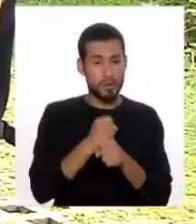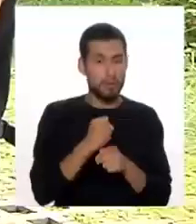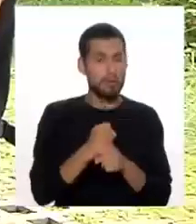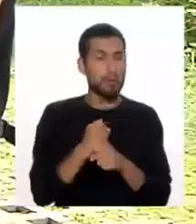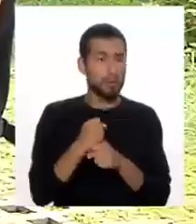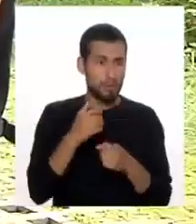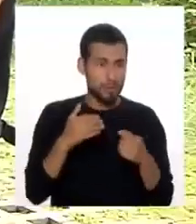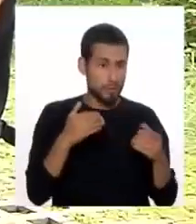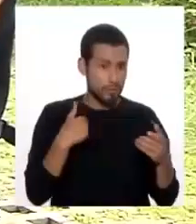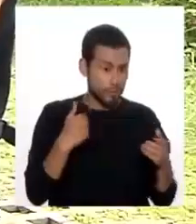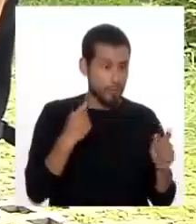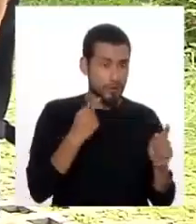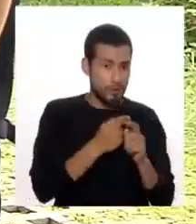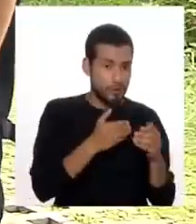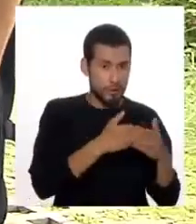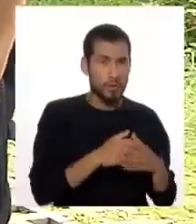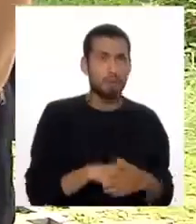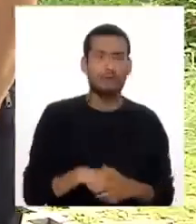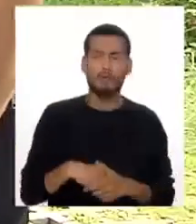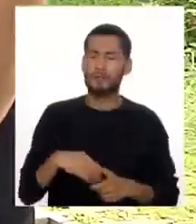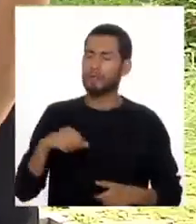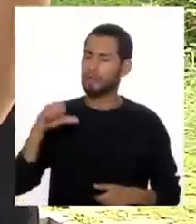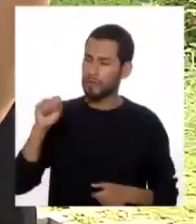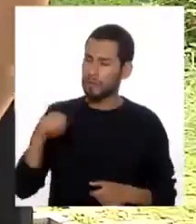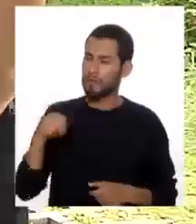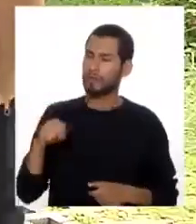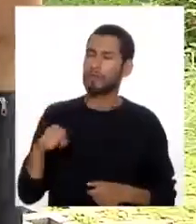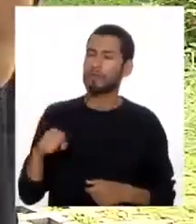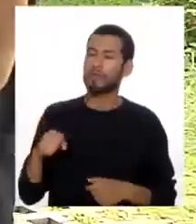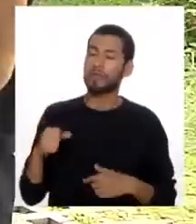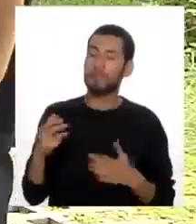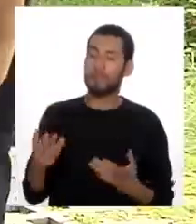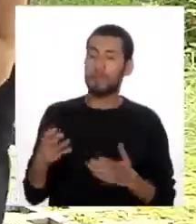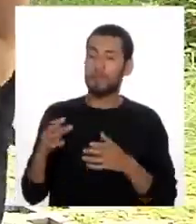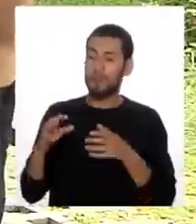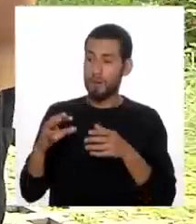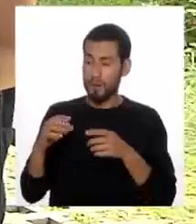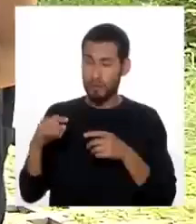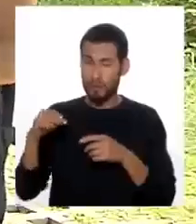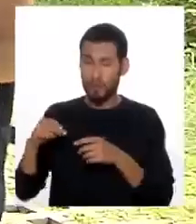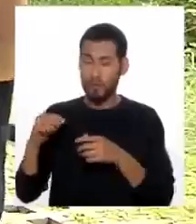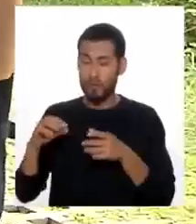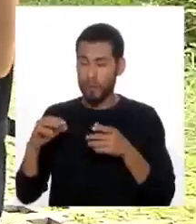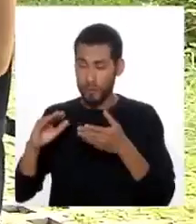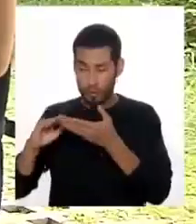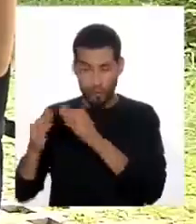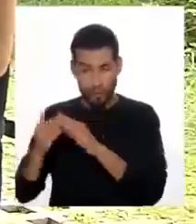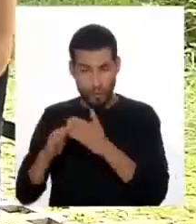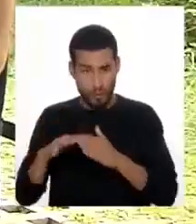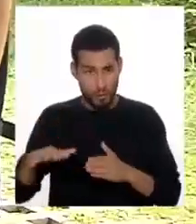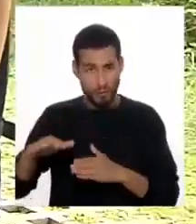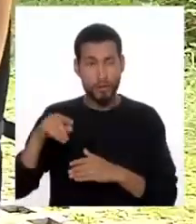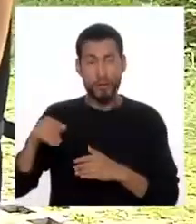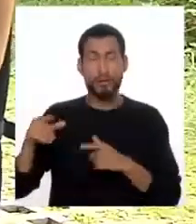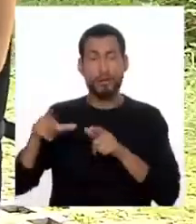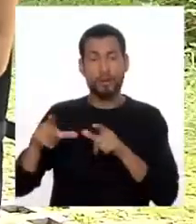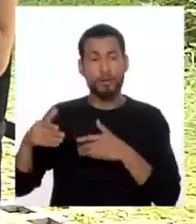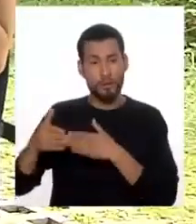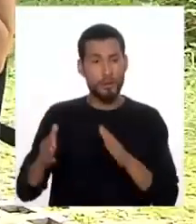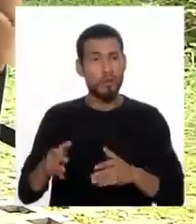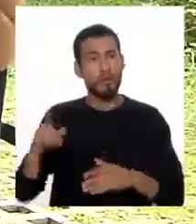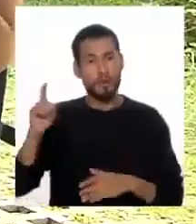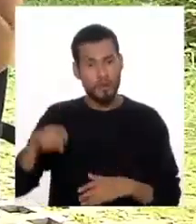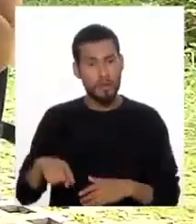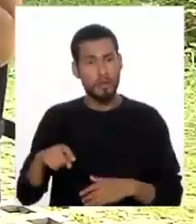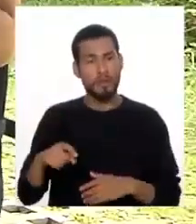muy cercano. Sí, justamente como hay una unidad de participación comunitaria, en donde el centro de salud mental tiene